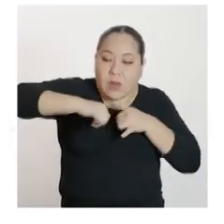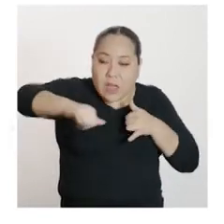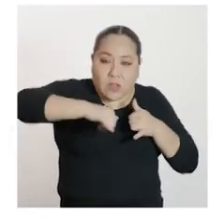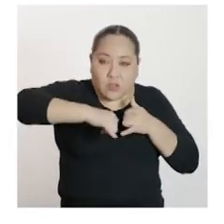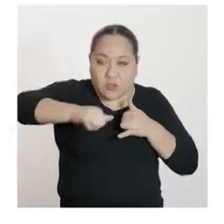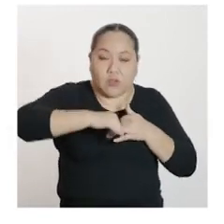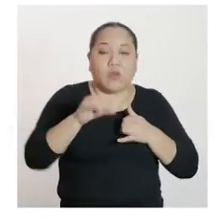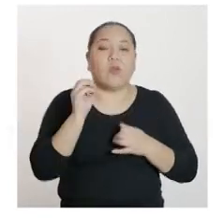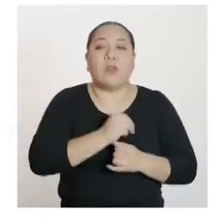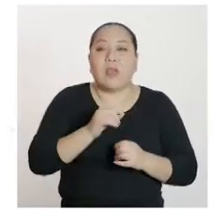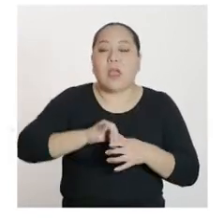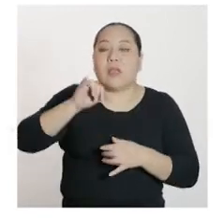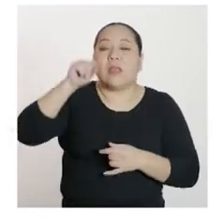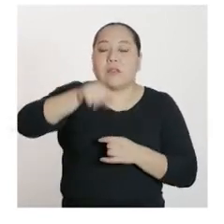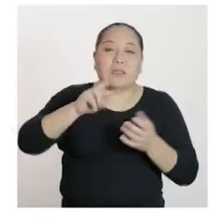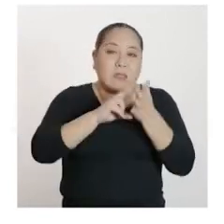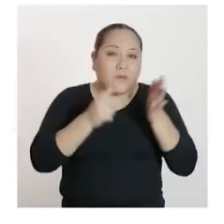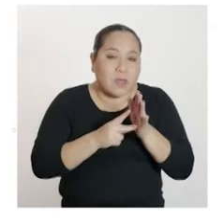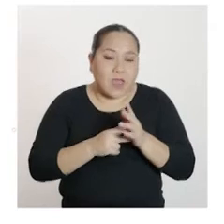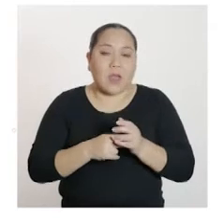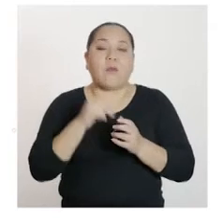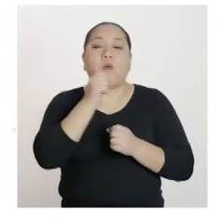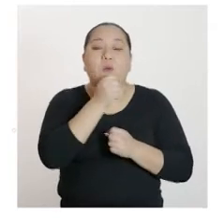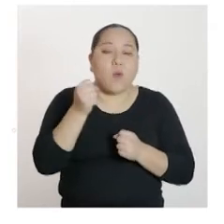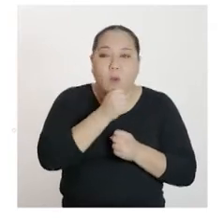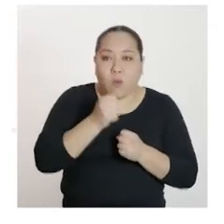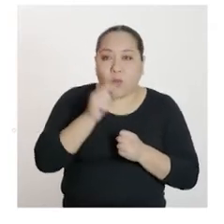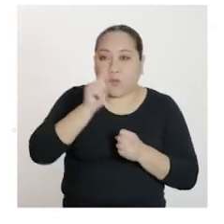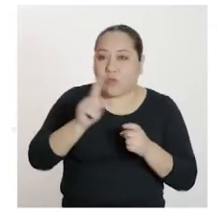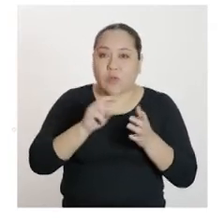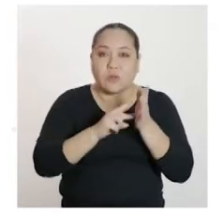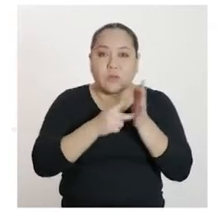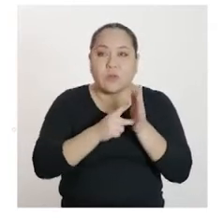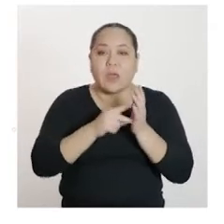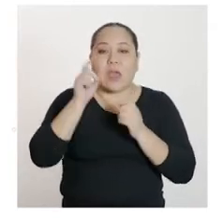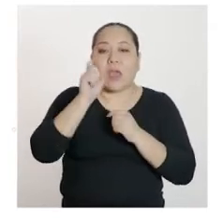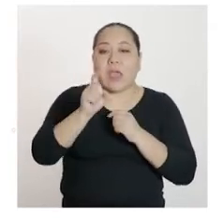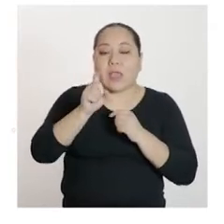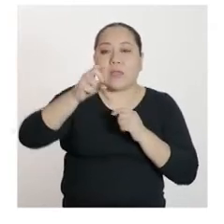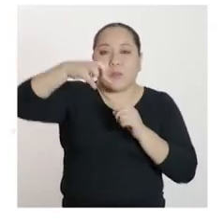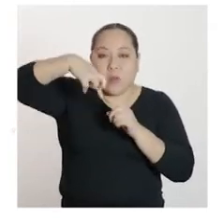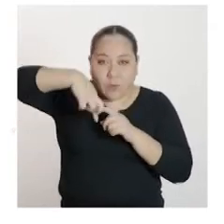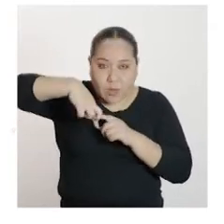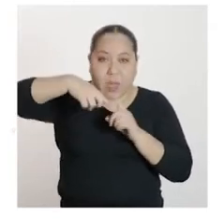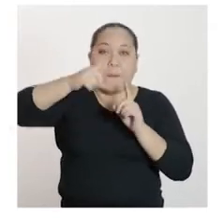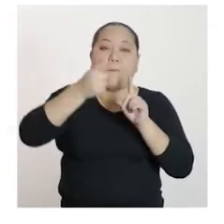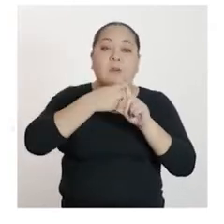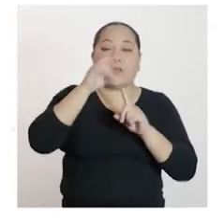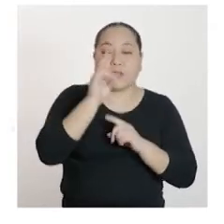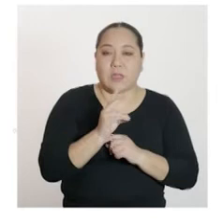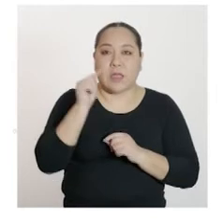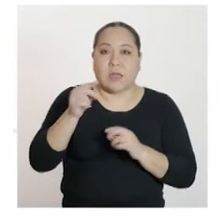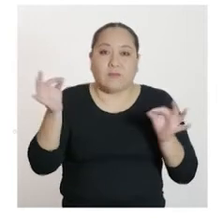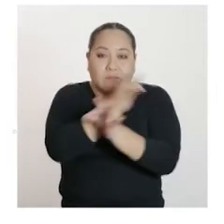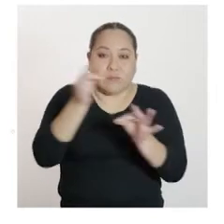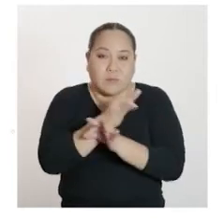es decir, volumen es igual a X por P por 7. Al reemplazar la expresión equivalente a